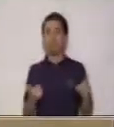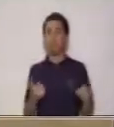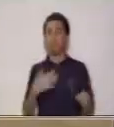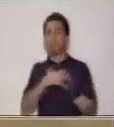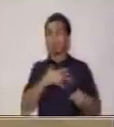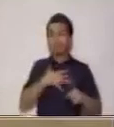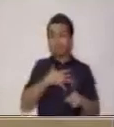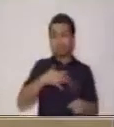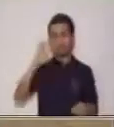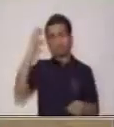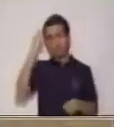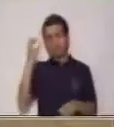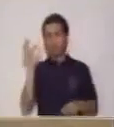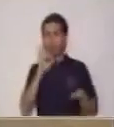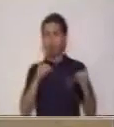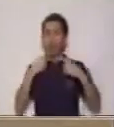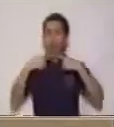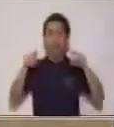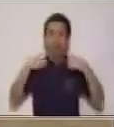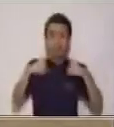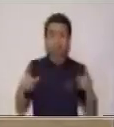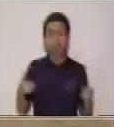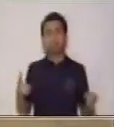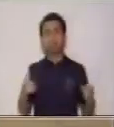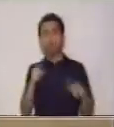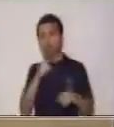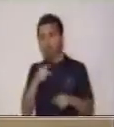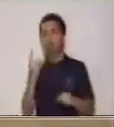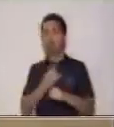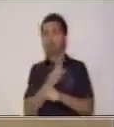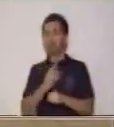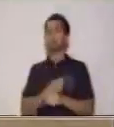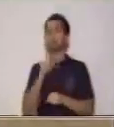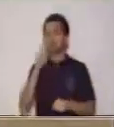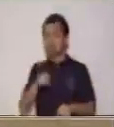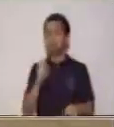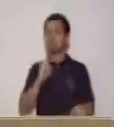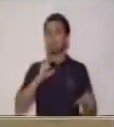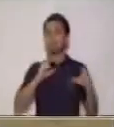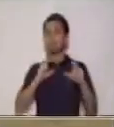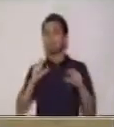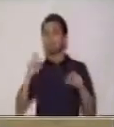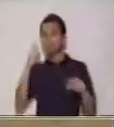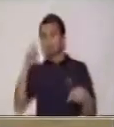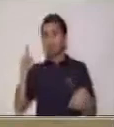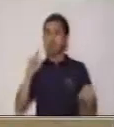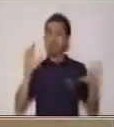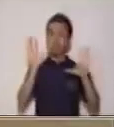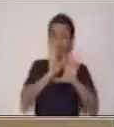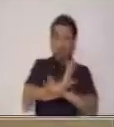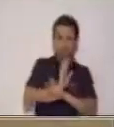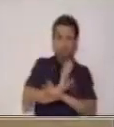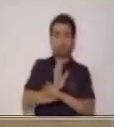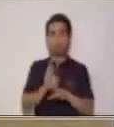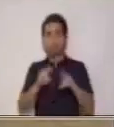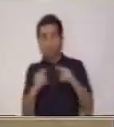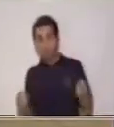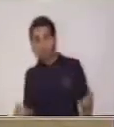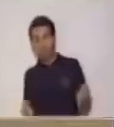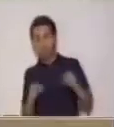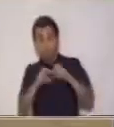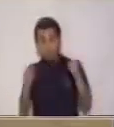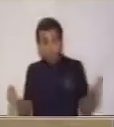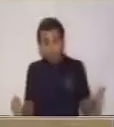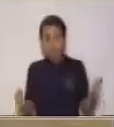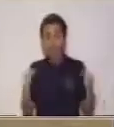caricatura política hasta un anuncio publicitario, se utilizan los medios de comunicación y es la publicidad la encargada de darlo a